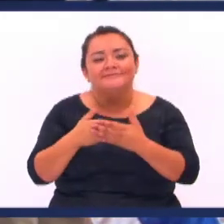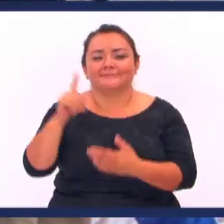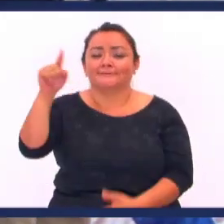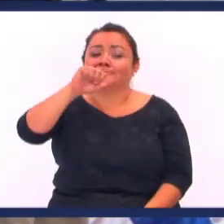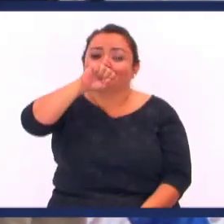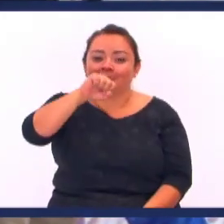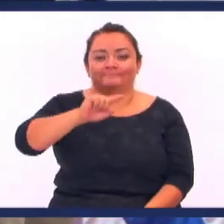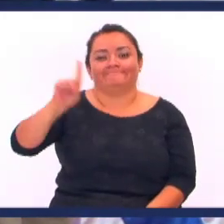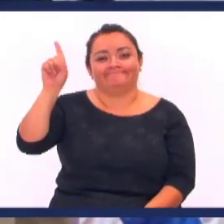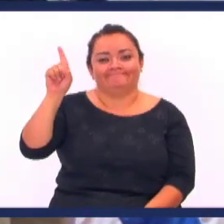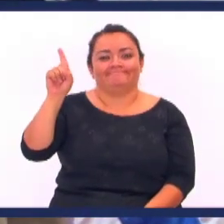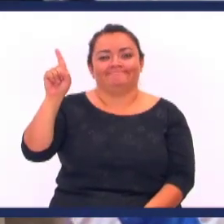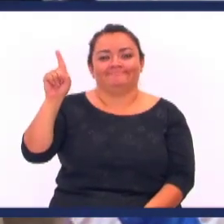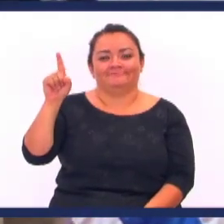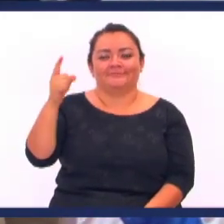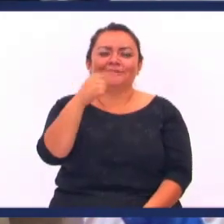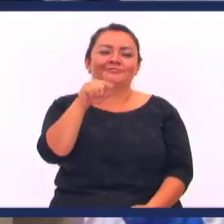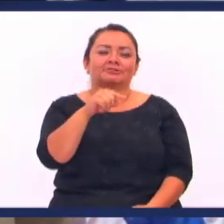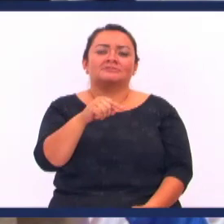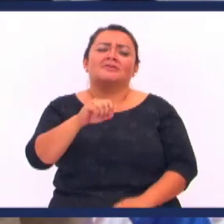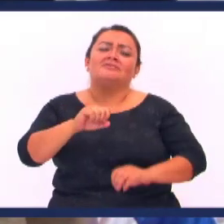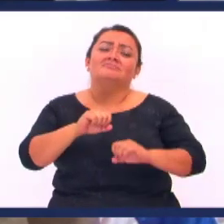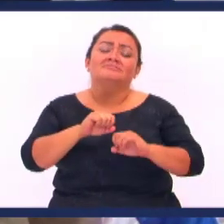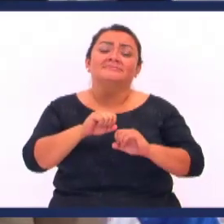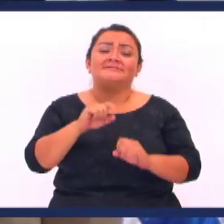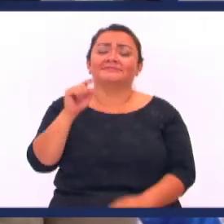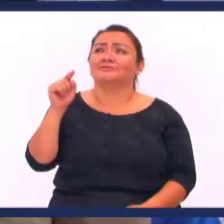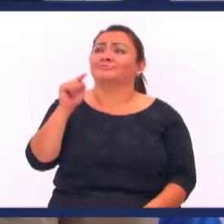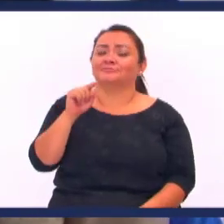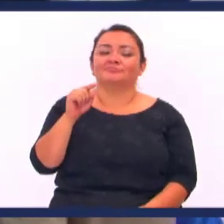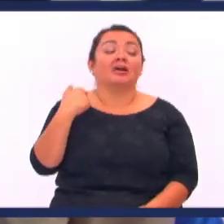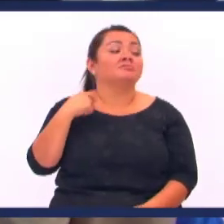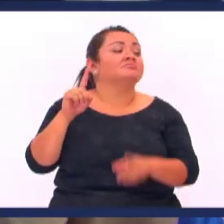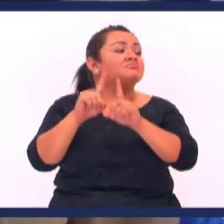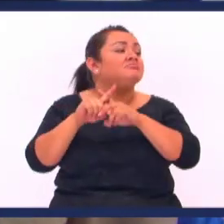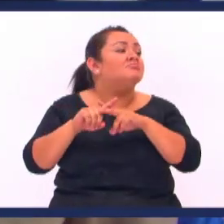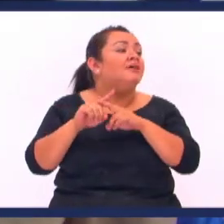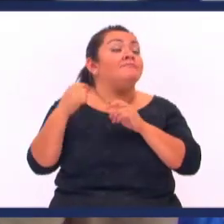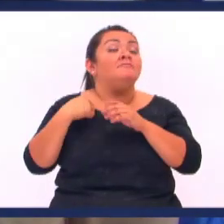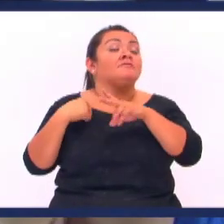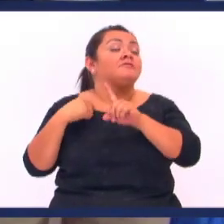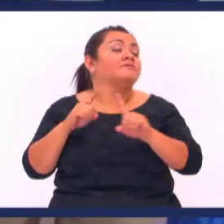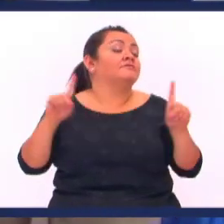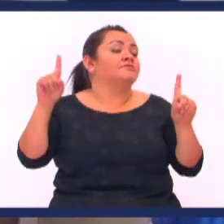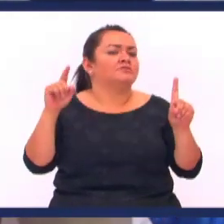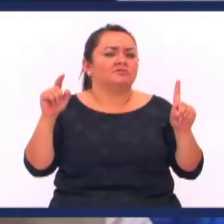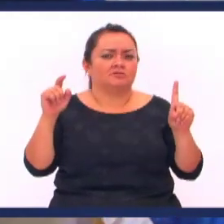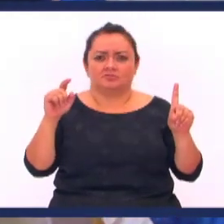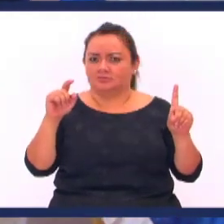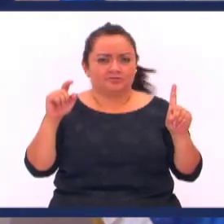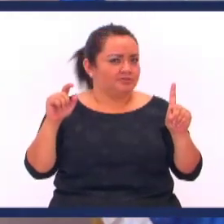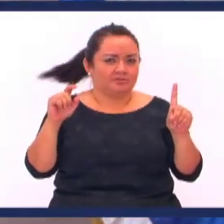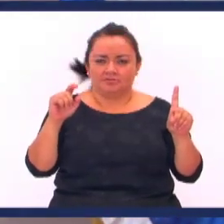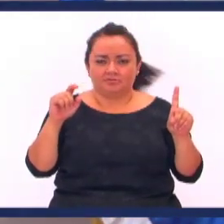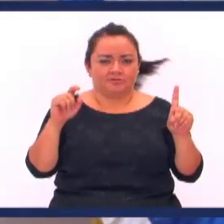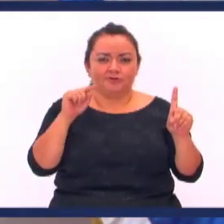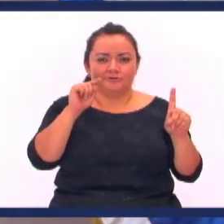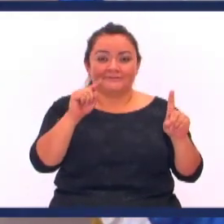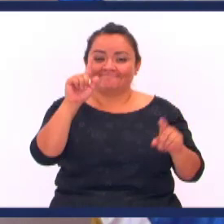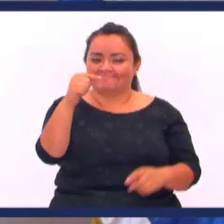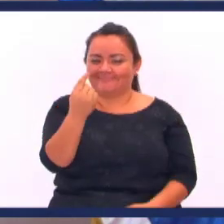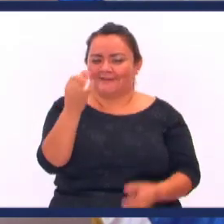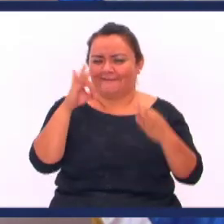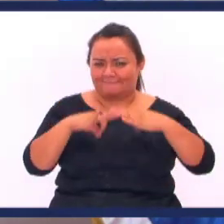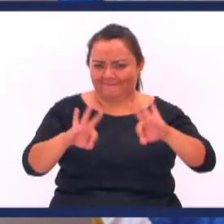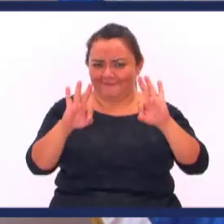consentidos No trate de llamar La atención de Dios Yéndote de Él Al contrario Si quieres llamar La atención de Dios La